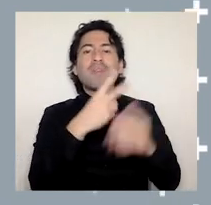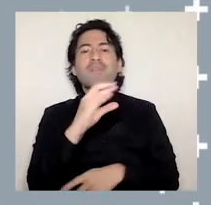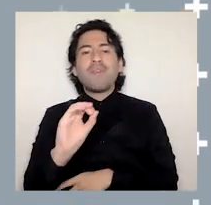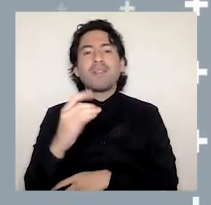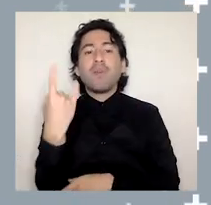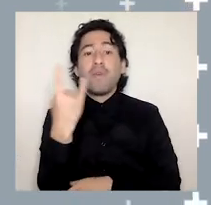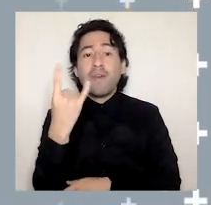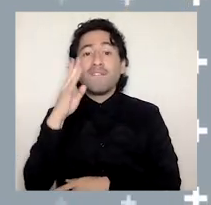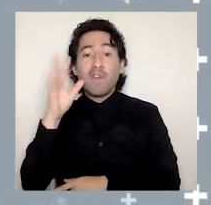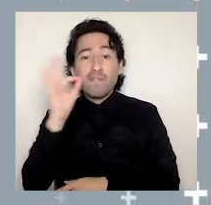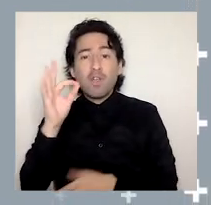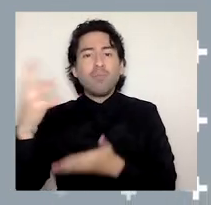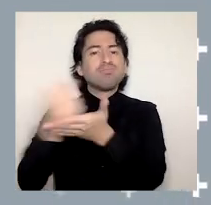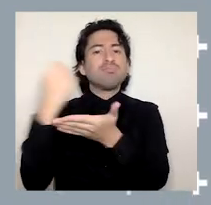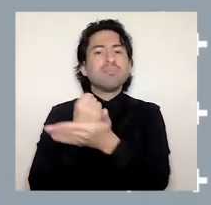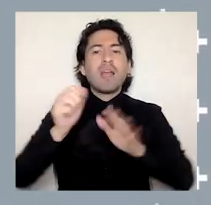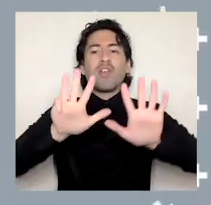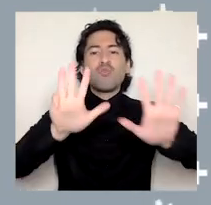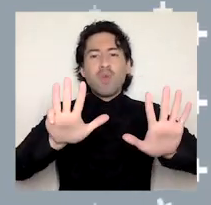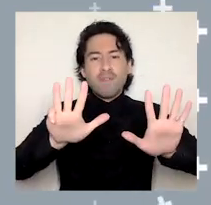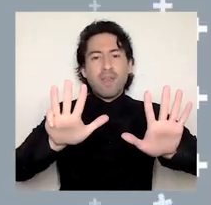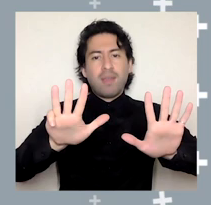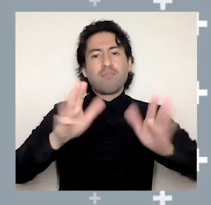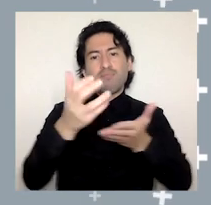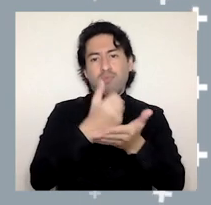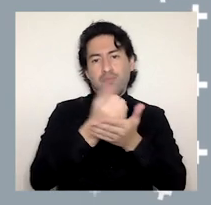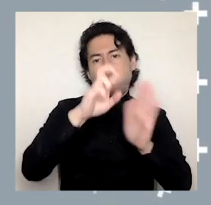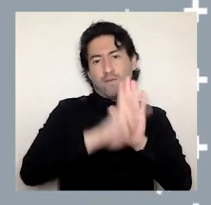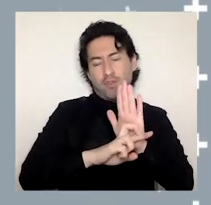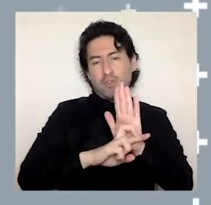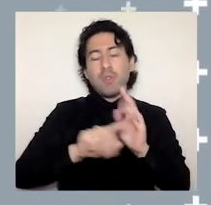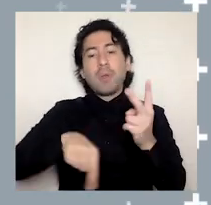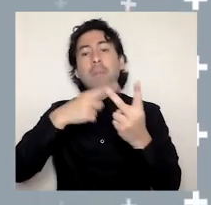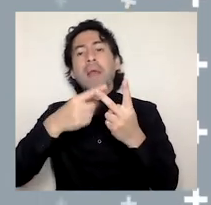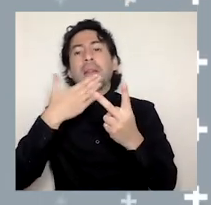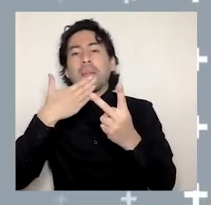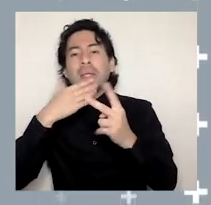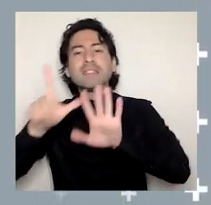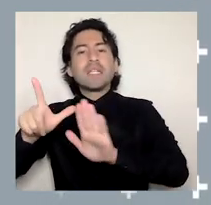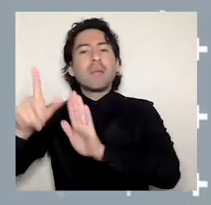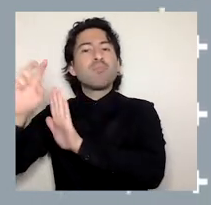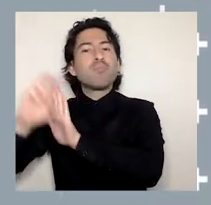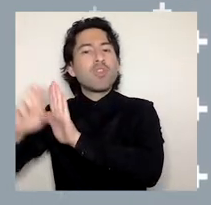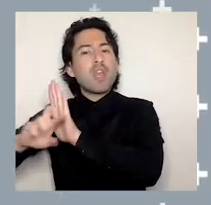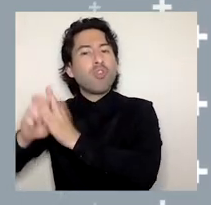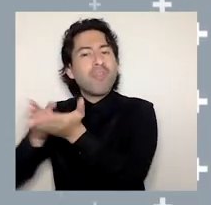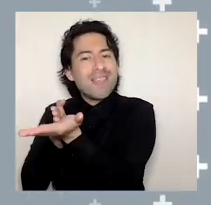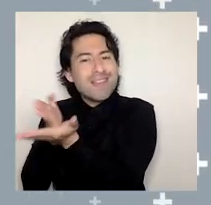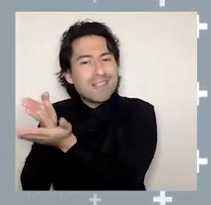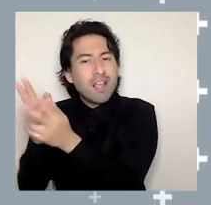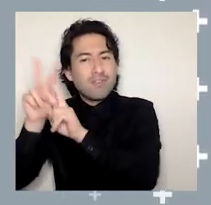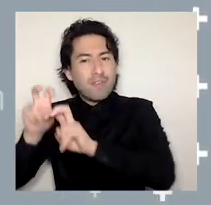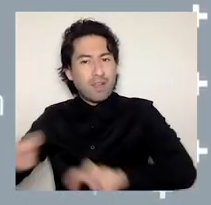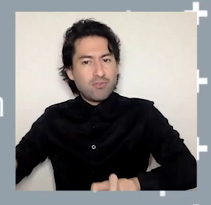adjudicó nueve proyectos fondos irregulares y siete proyectos de iniciación en investigación, a los